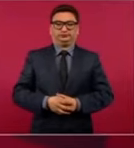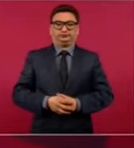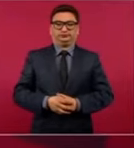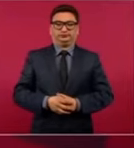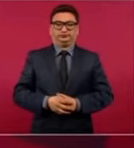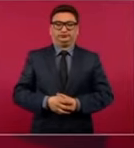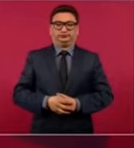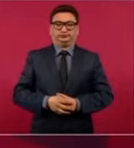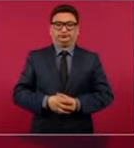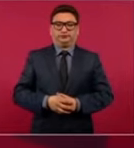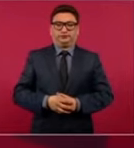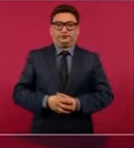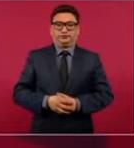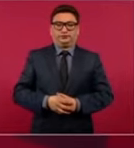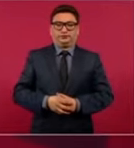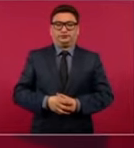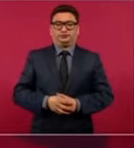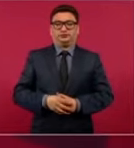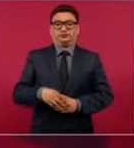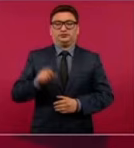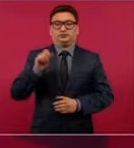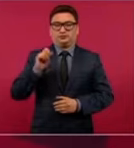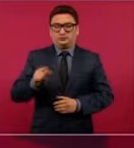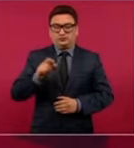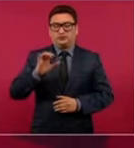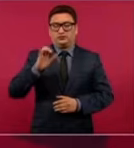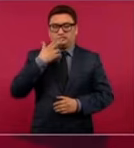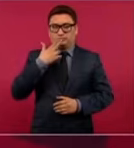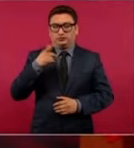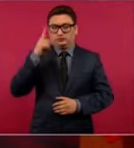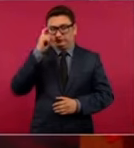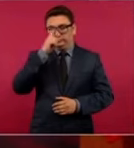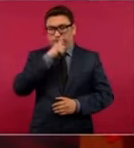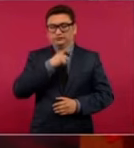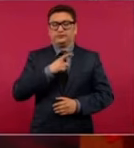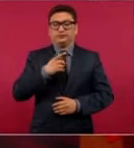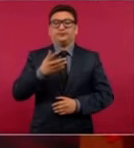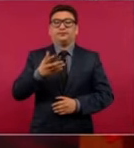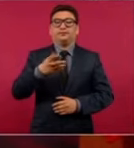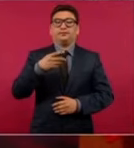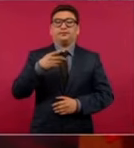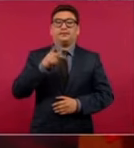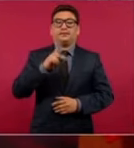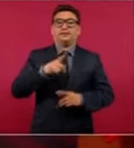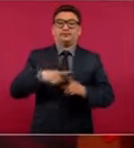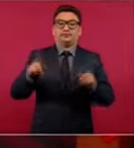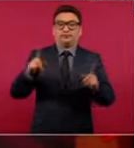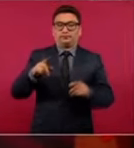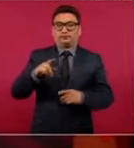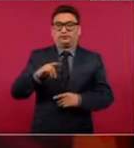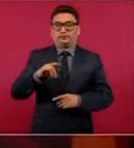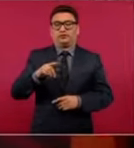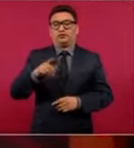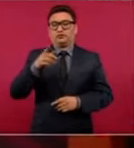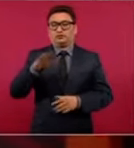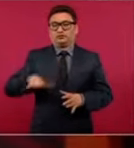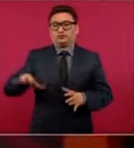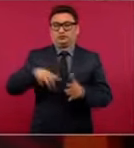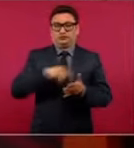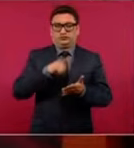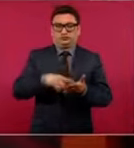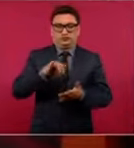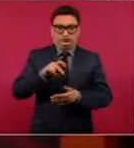Chihuahua también es difícil. En cambio, Tuárez es otra cosa,